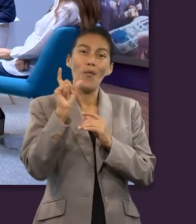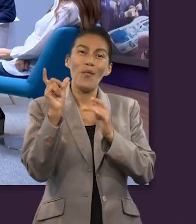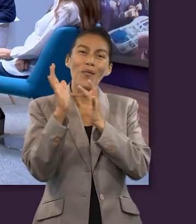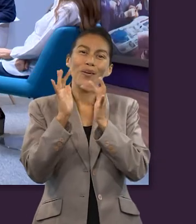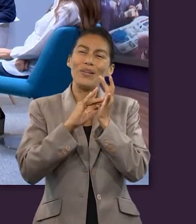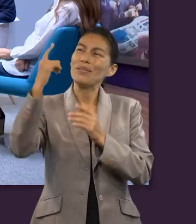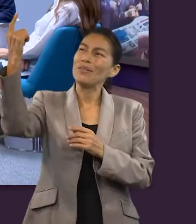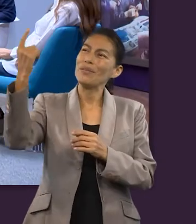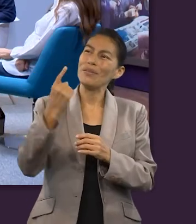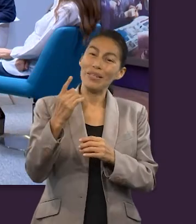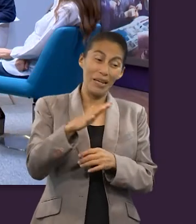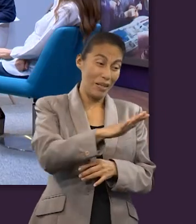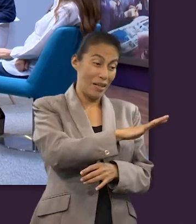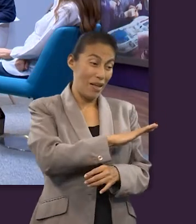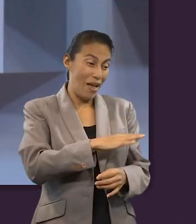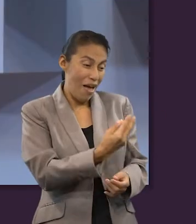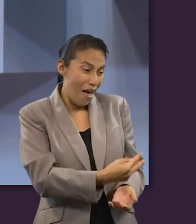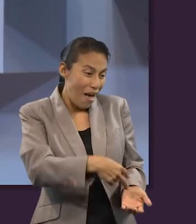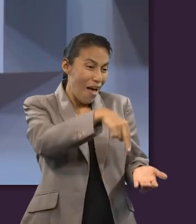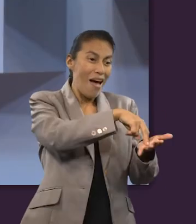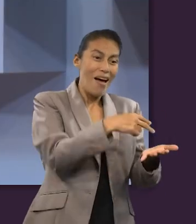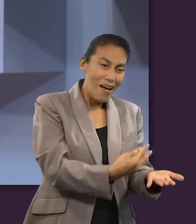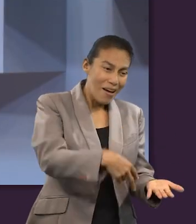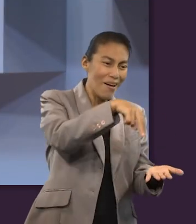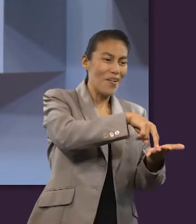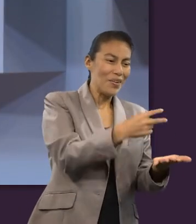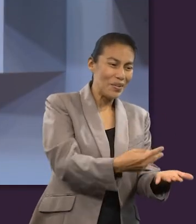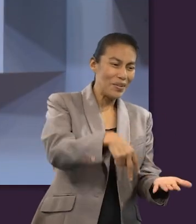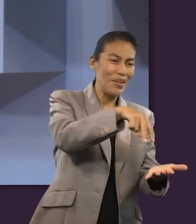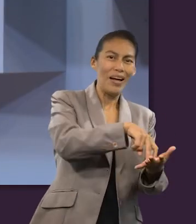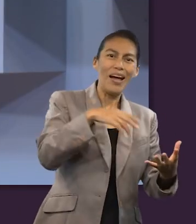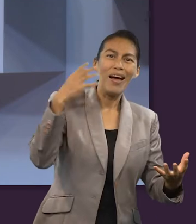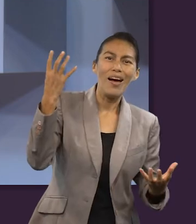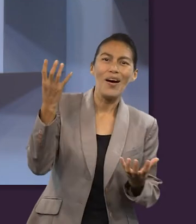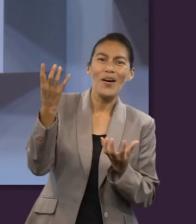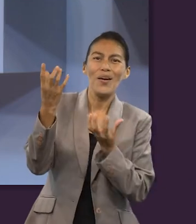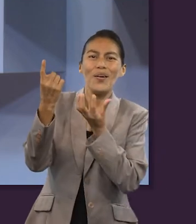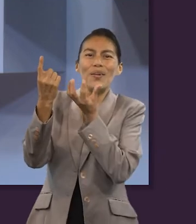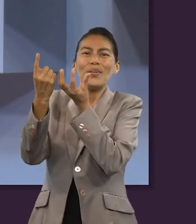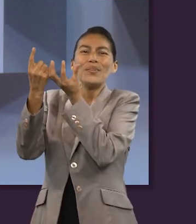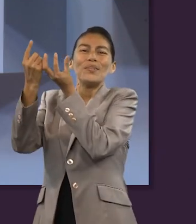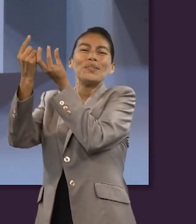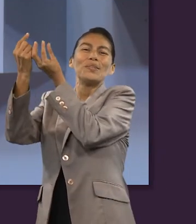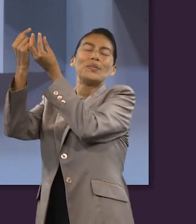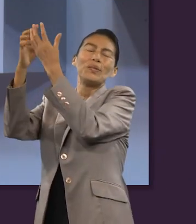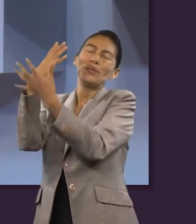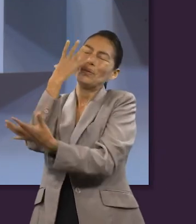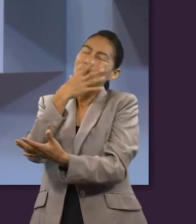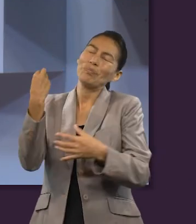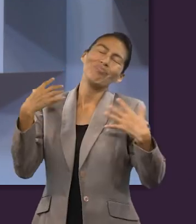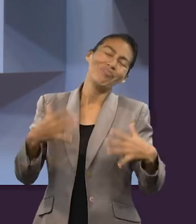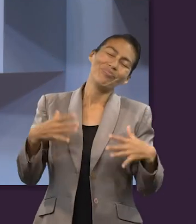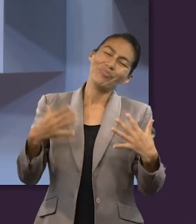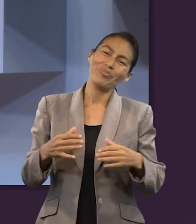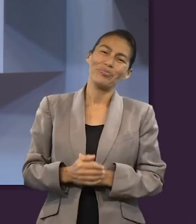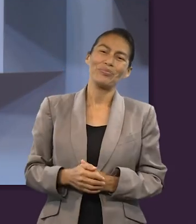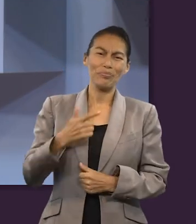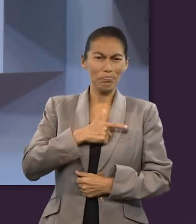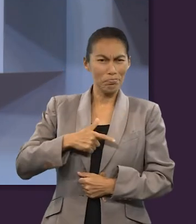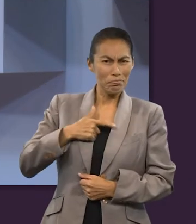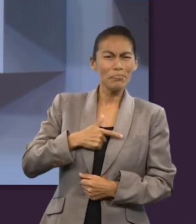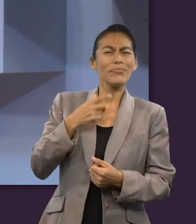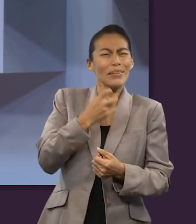Me gusta saber que podemos tener esa esperanza a través de todo este contexto que nos da